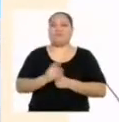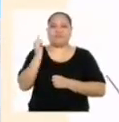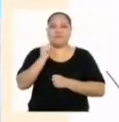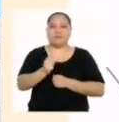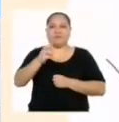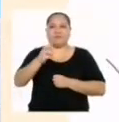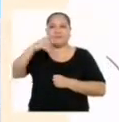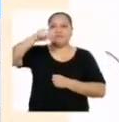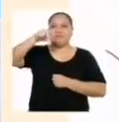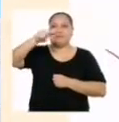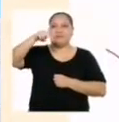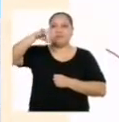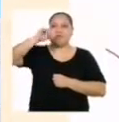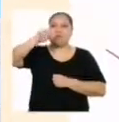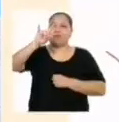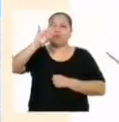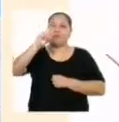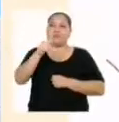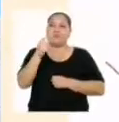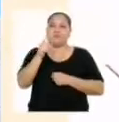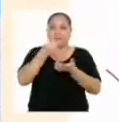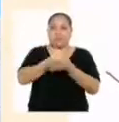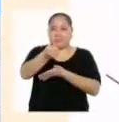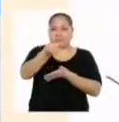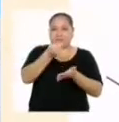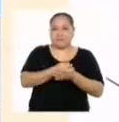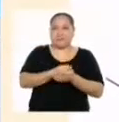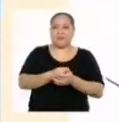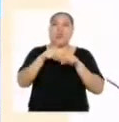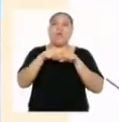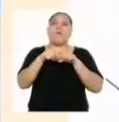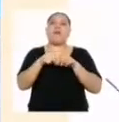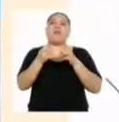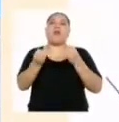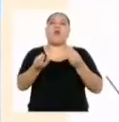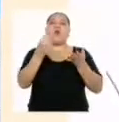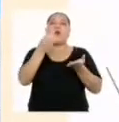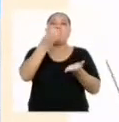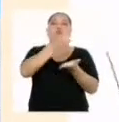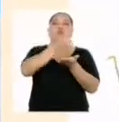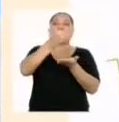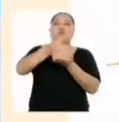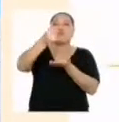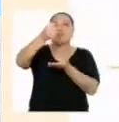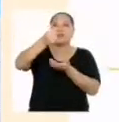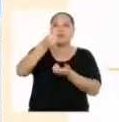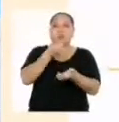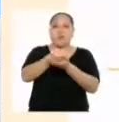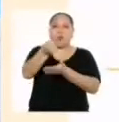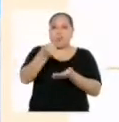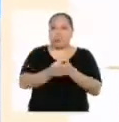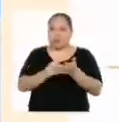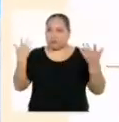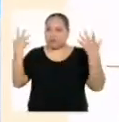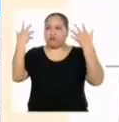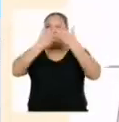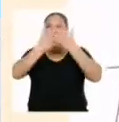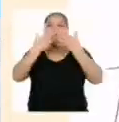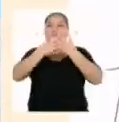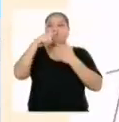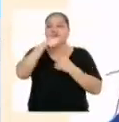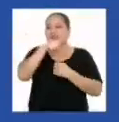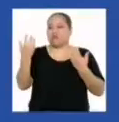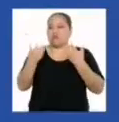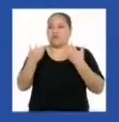La magnitud del monto a pagar depende de la cantidad de tarros de leche que se compran. Esto quiere decir que está en función de